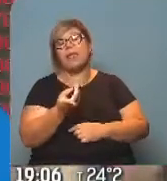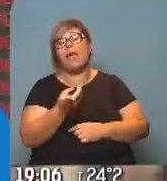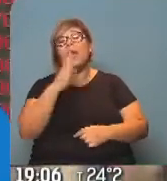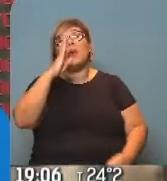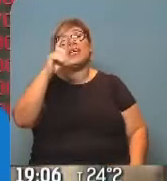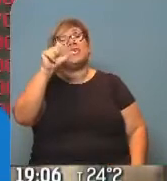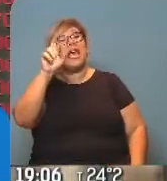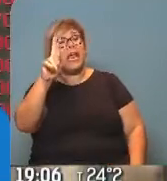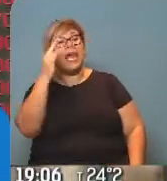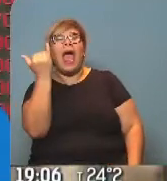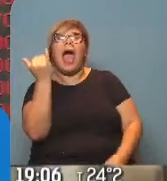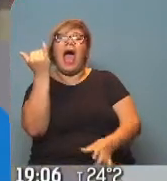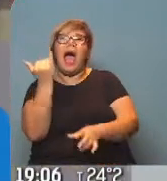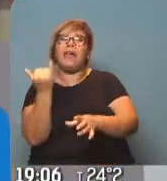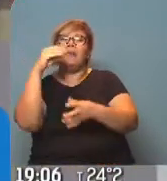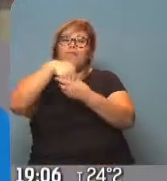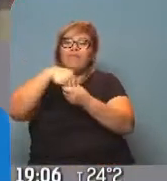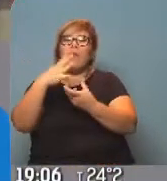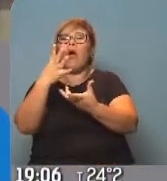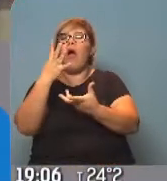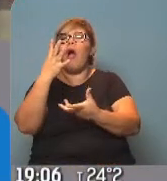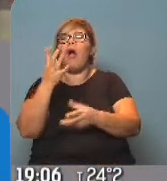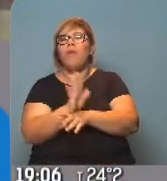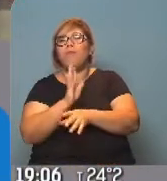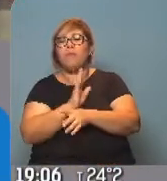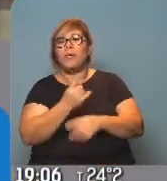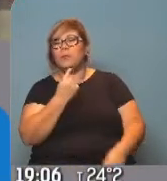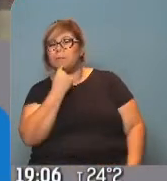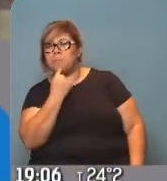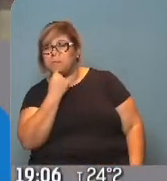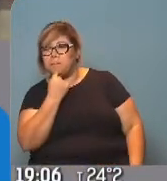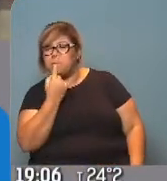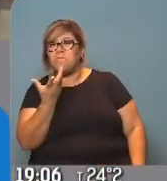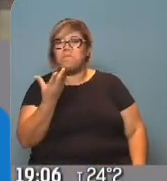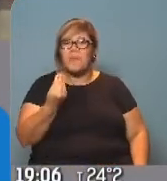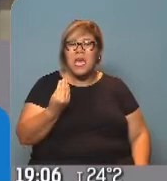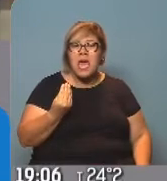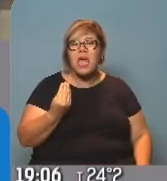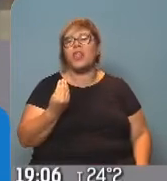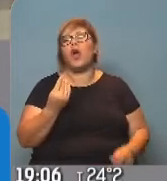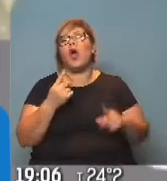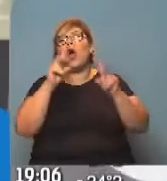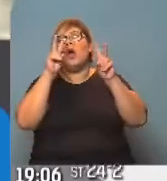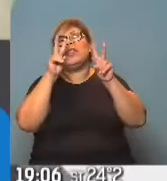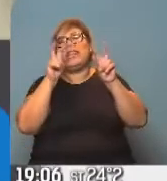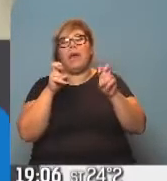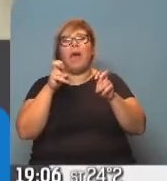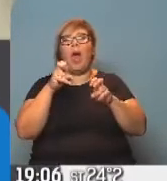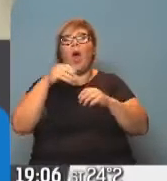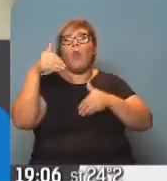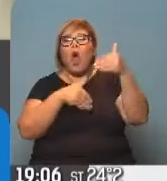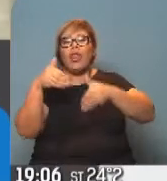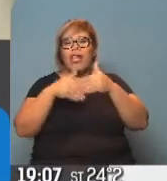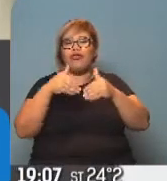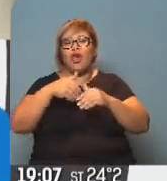Banco Central. Digamos que hay temor de los inversores por el ciclo político, por el ciclo electoral y eso lleva a